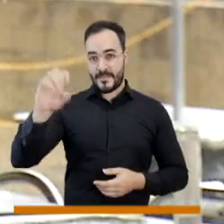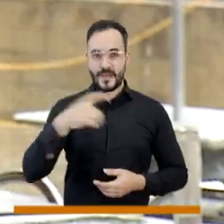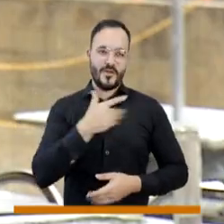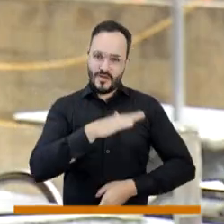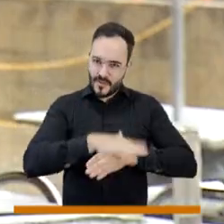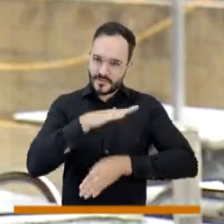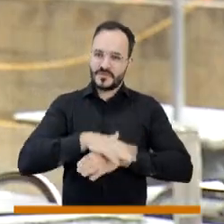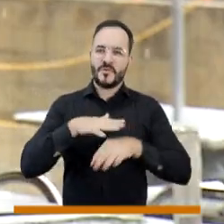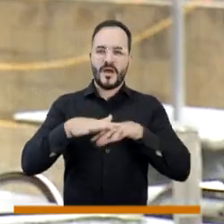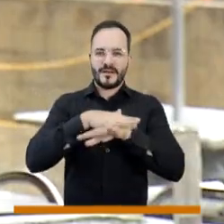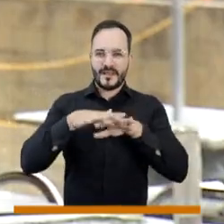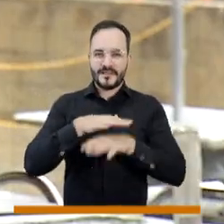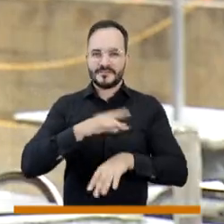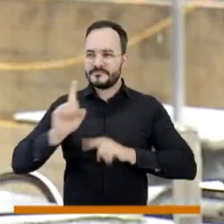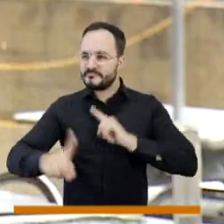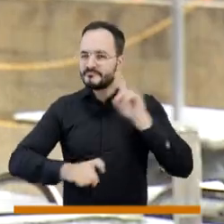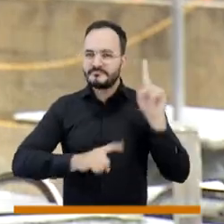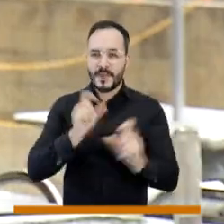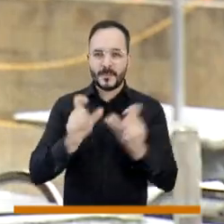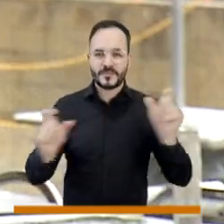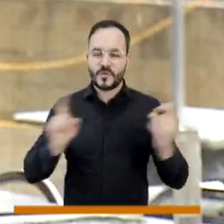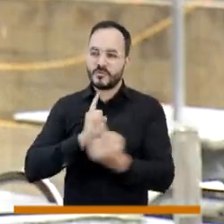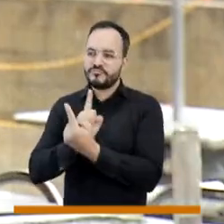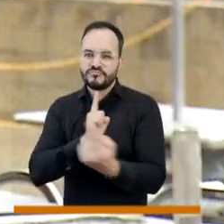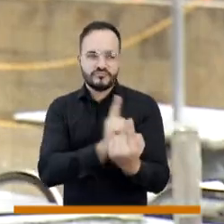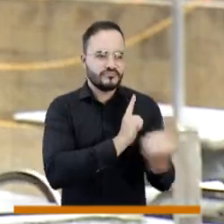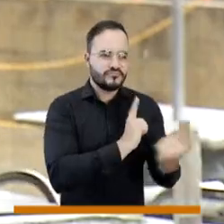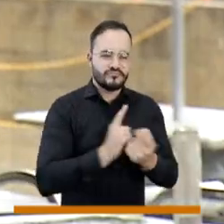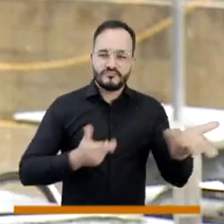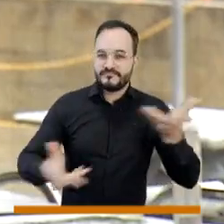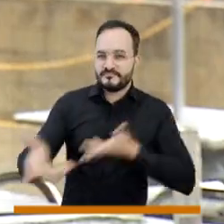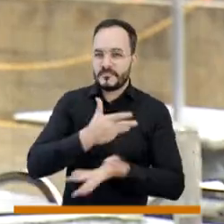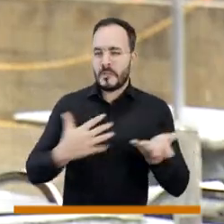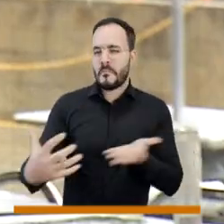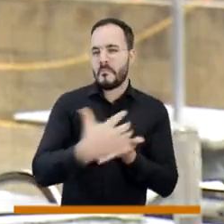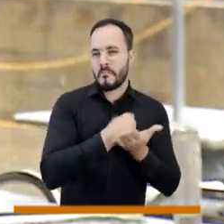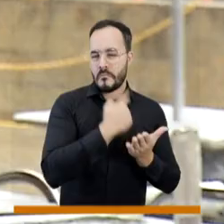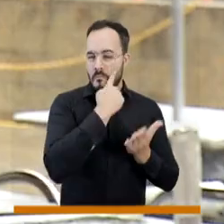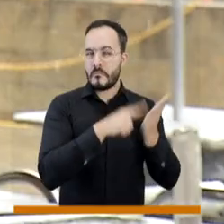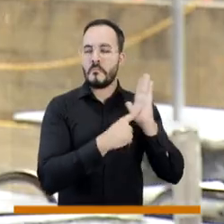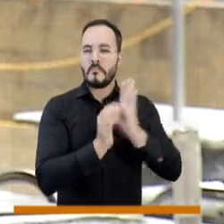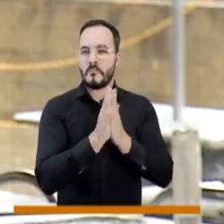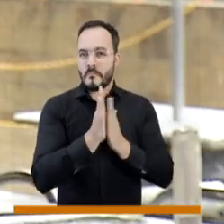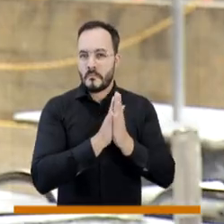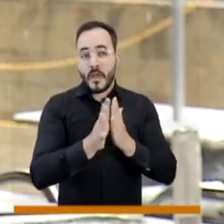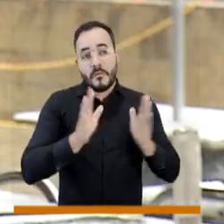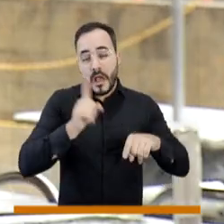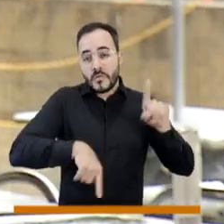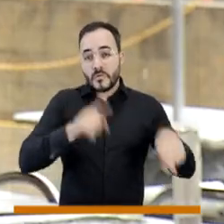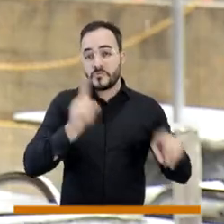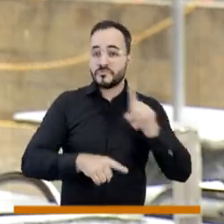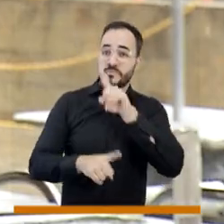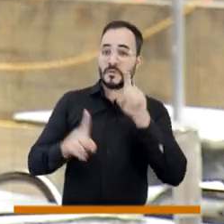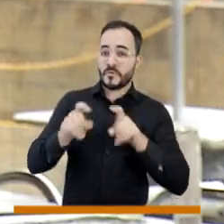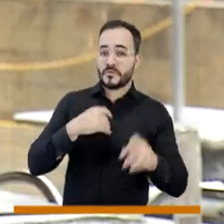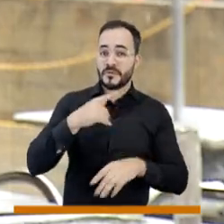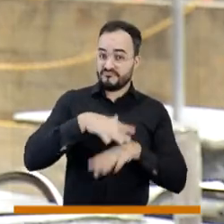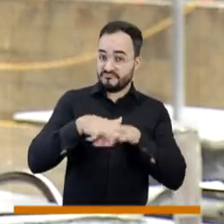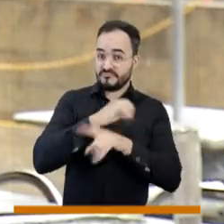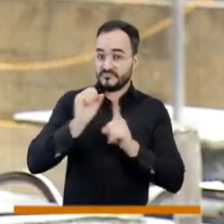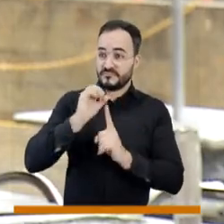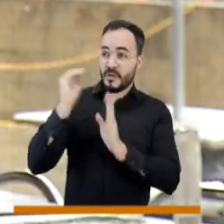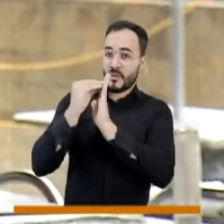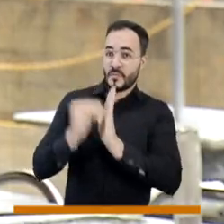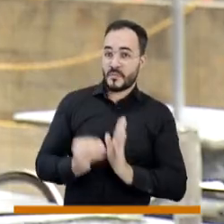parece, nos vamos donde Camilo, que está en este momento consultando, oscultando las opiniones de los ciudadanos y por